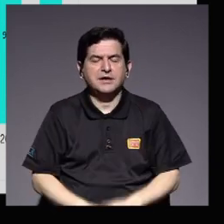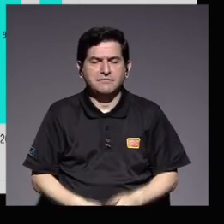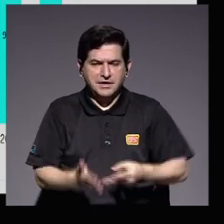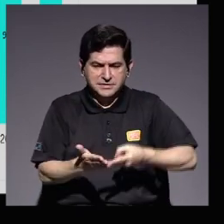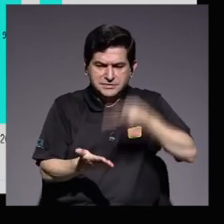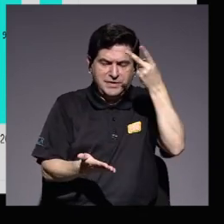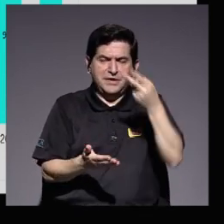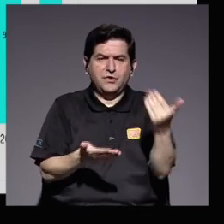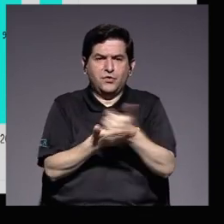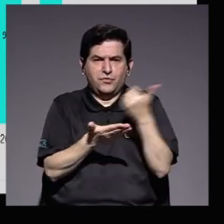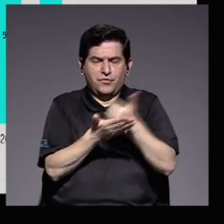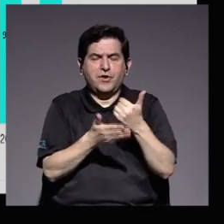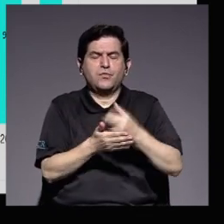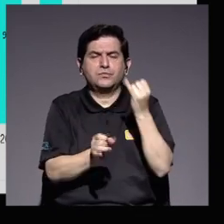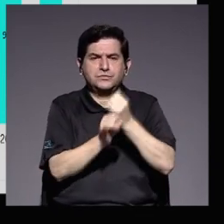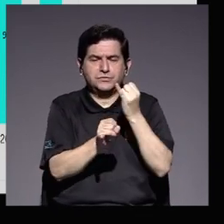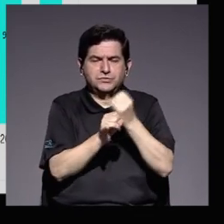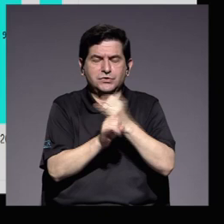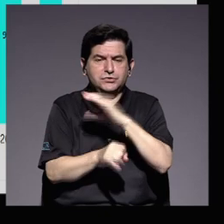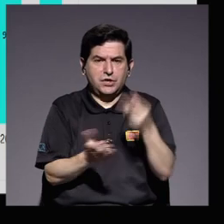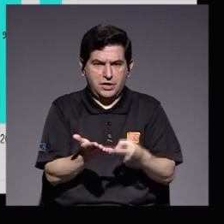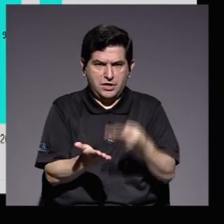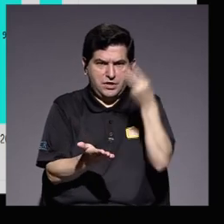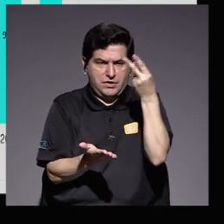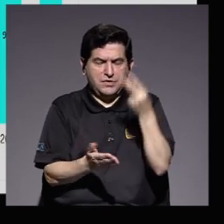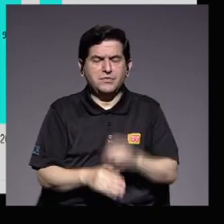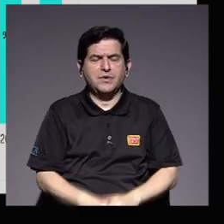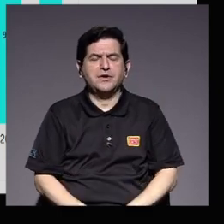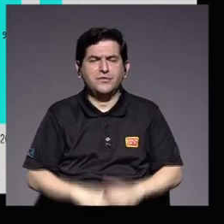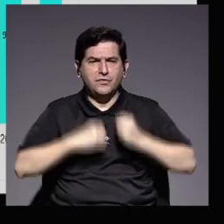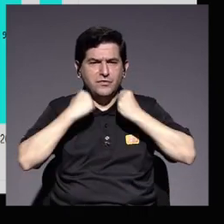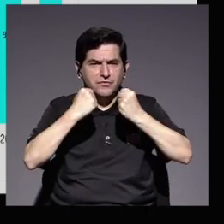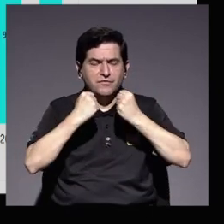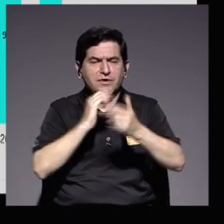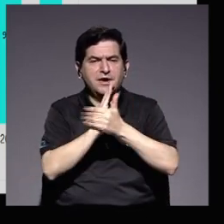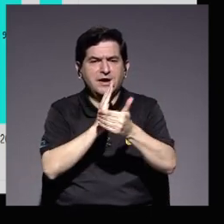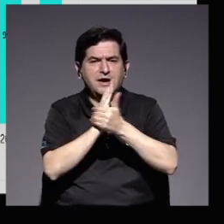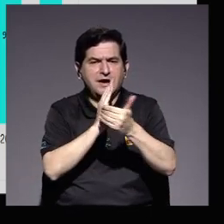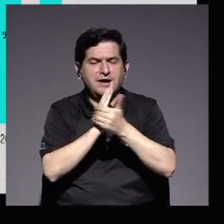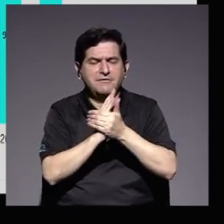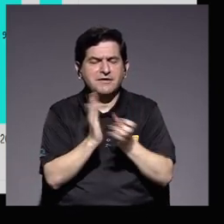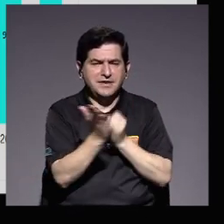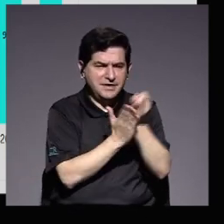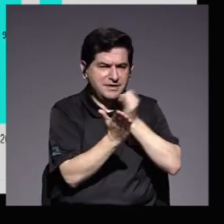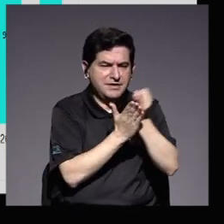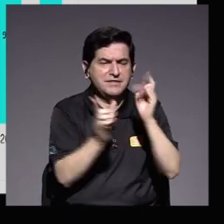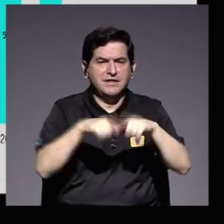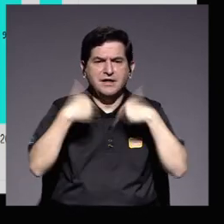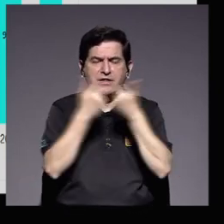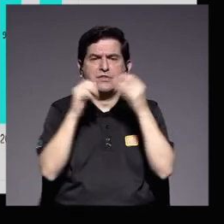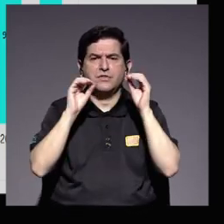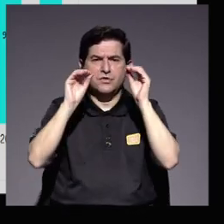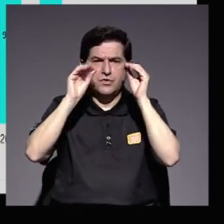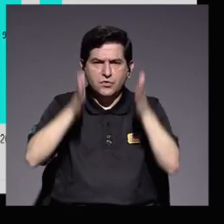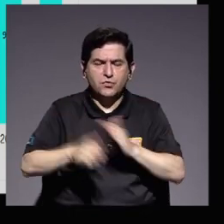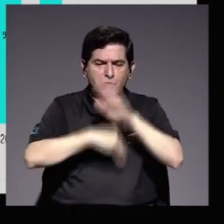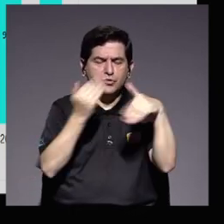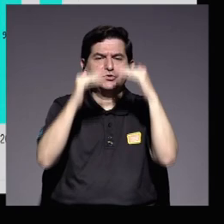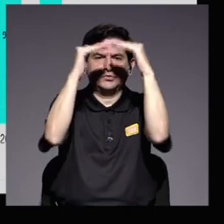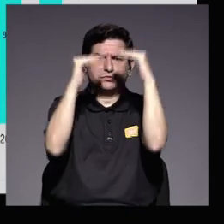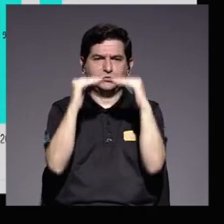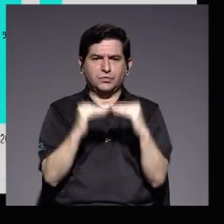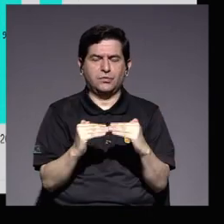valiosos los recursos de la institución y se han fortalecido las capacidades de la investigación de los grupos académicos de todo nivel.